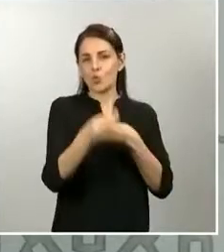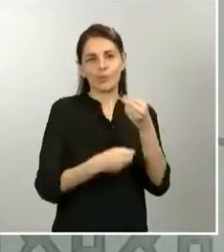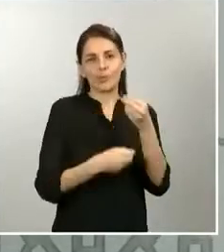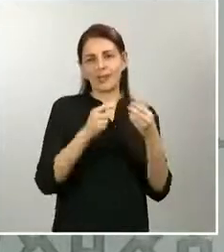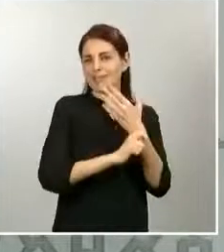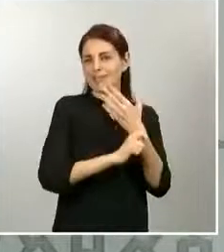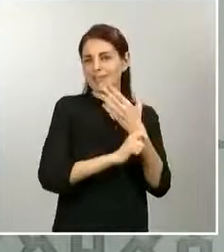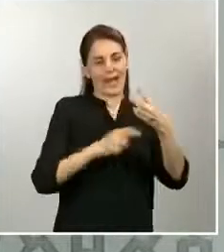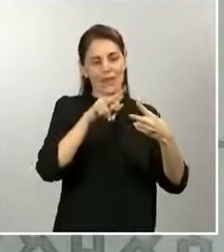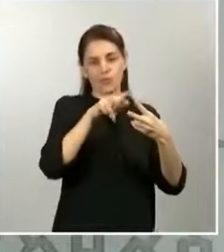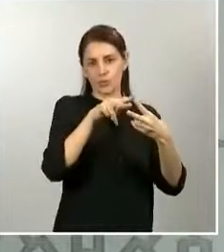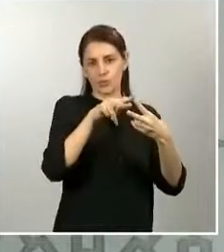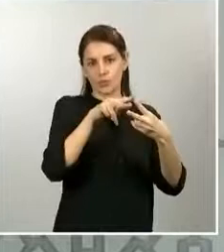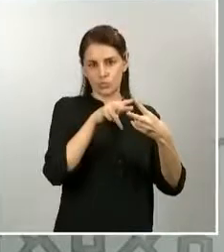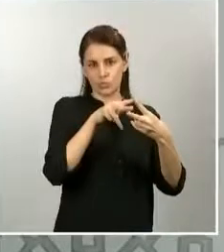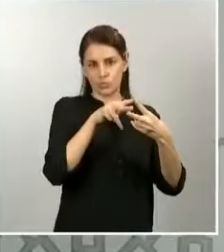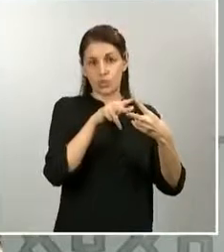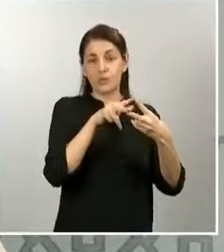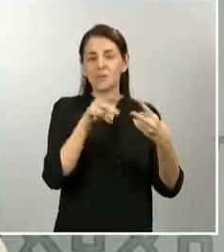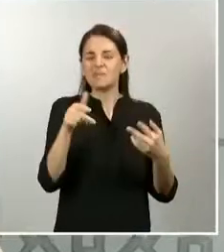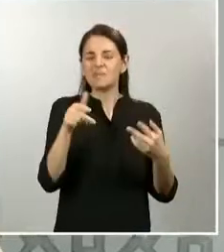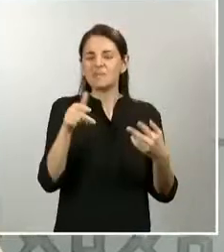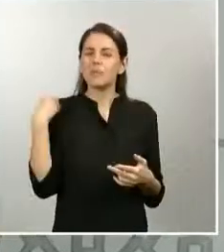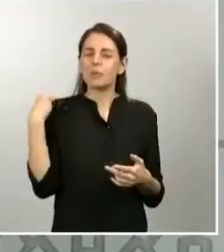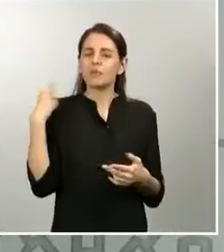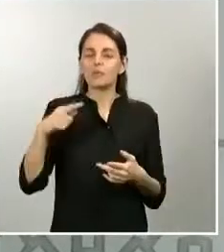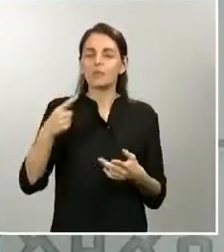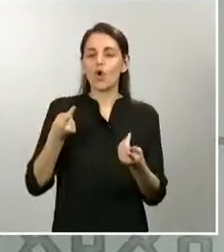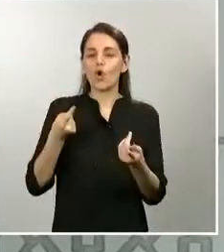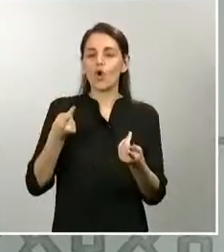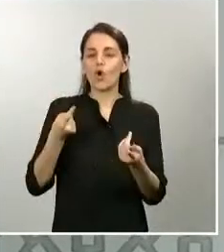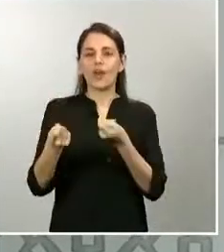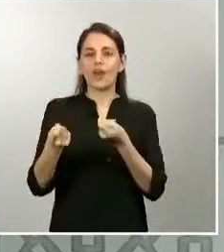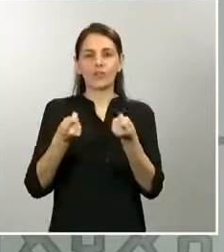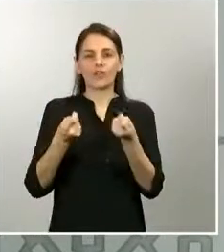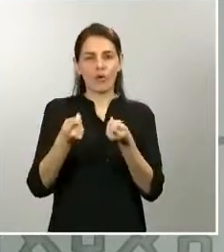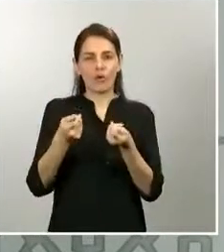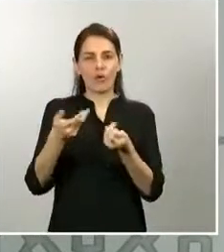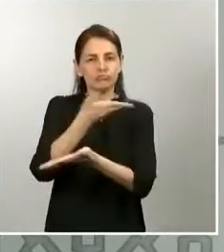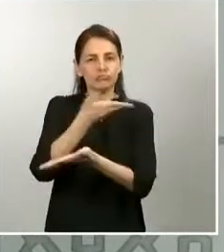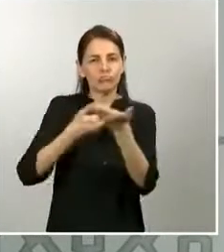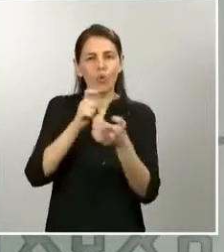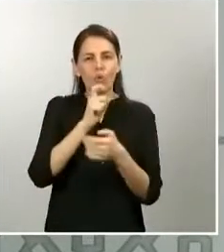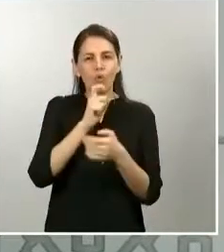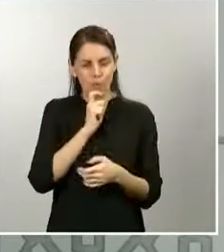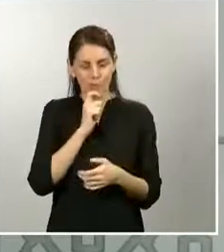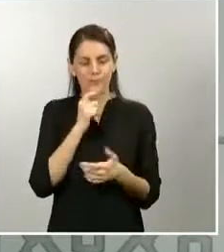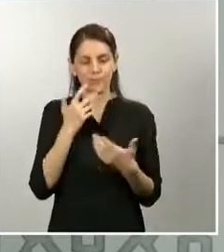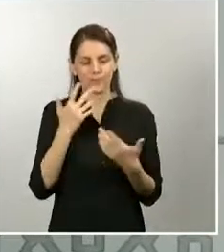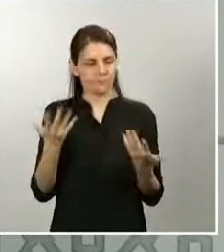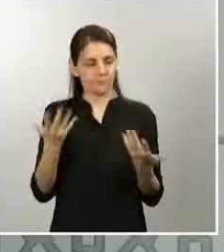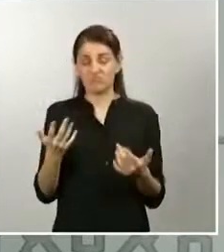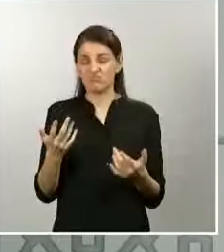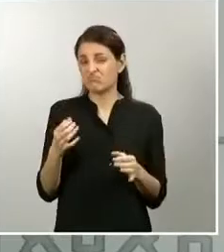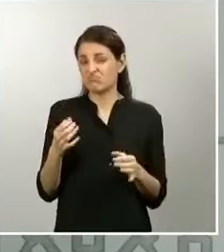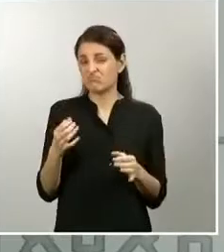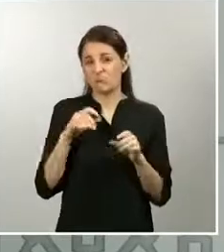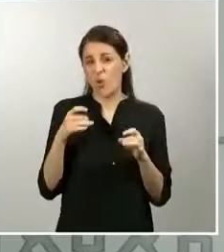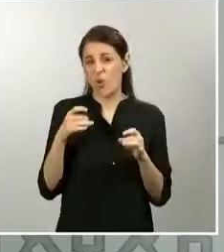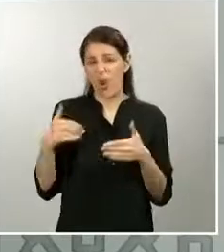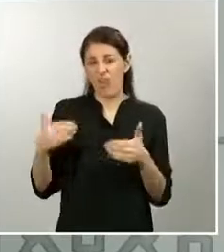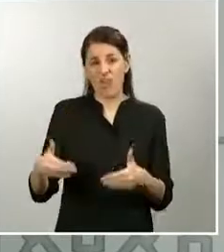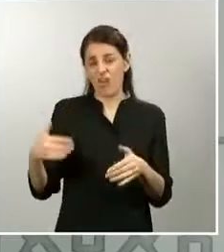será la coordinación, lo que vamos a hacer, como venimos haciendo todo el tiempo y siempre